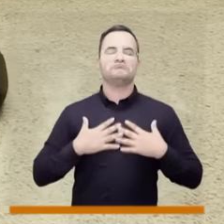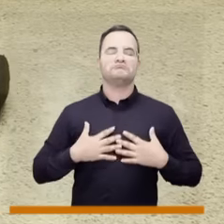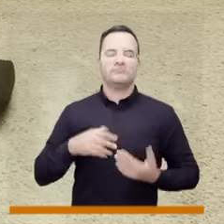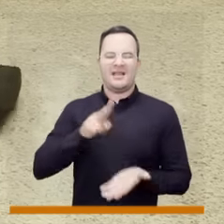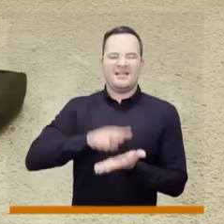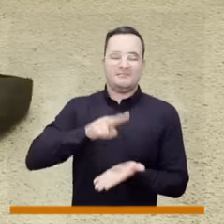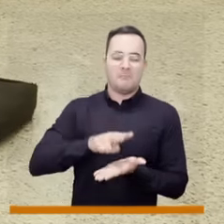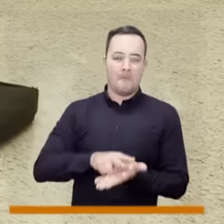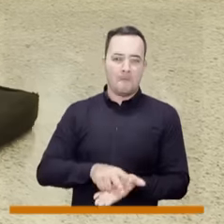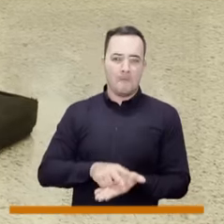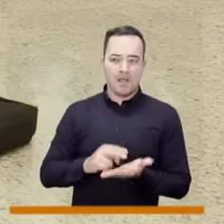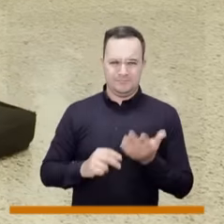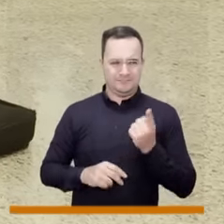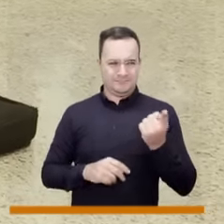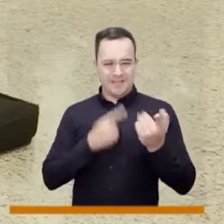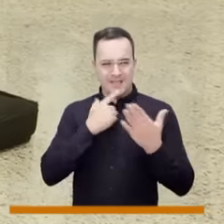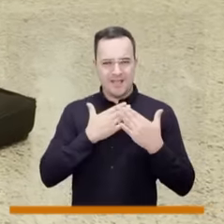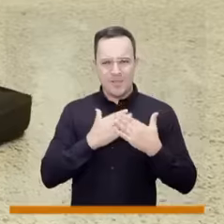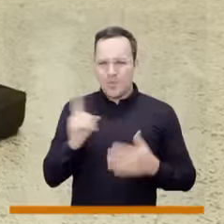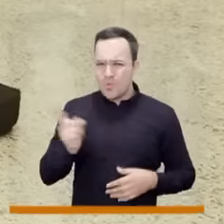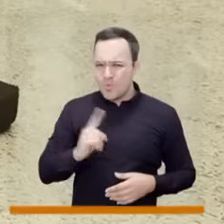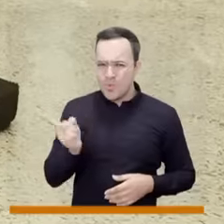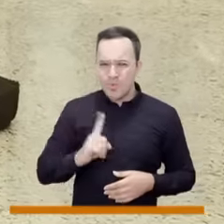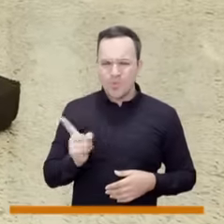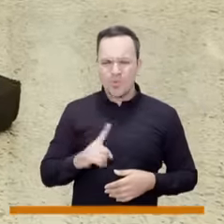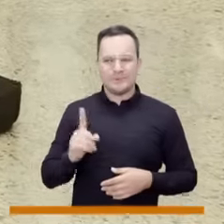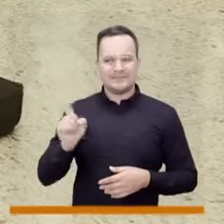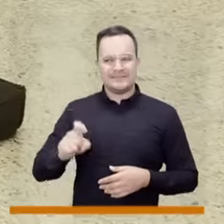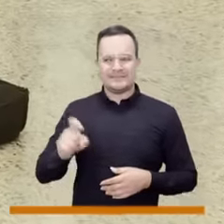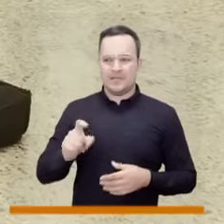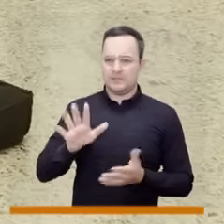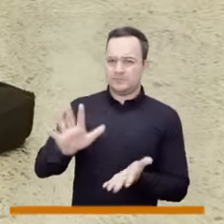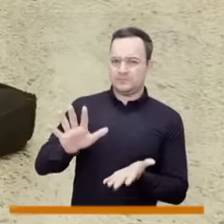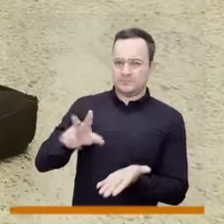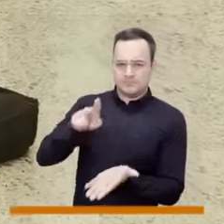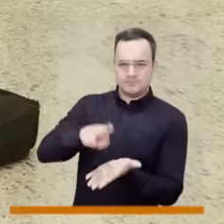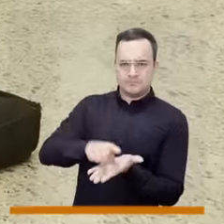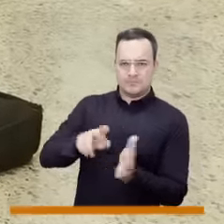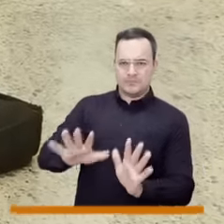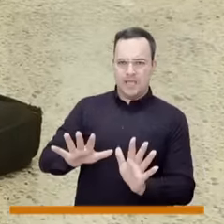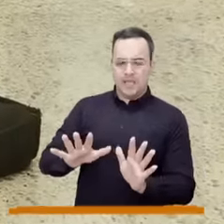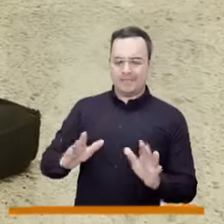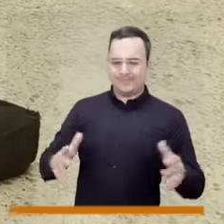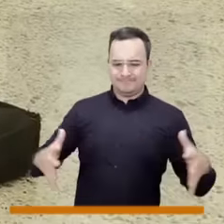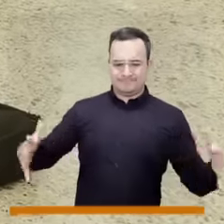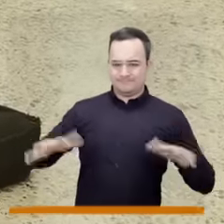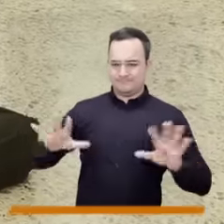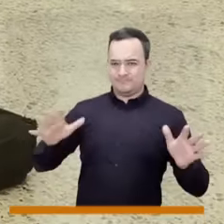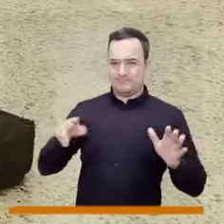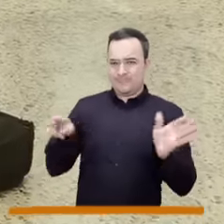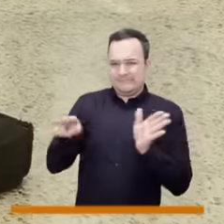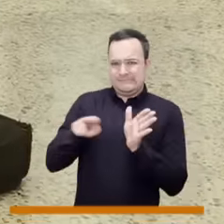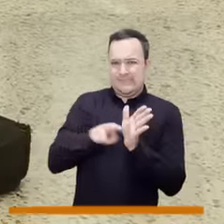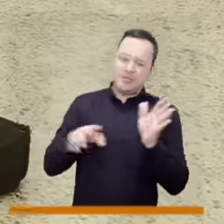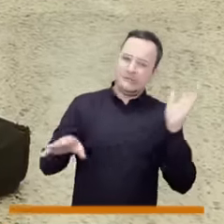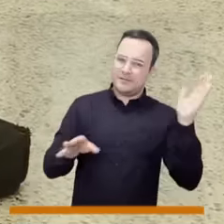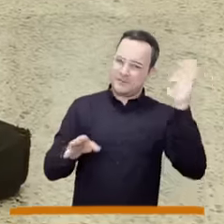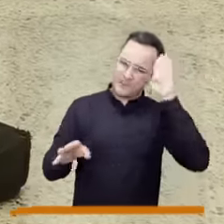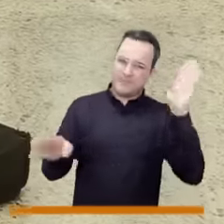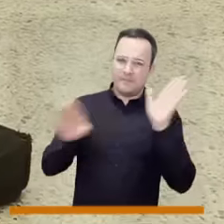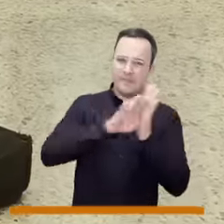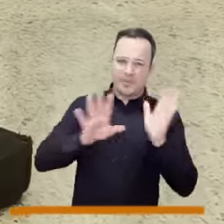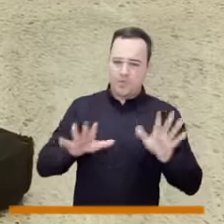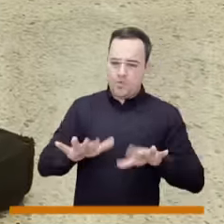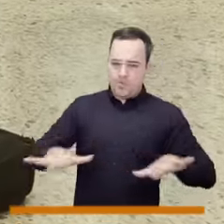que la persona deje de convulsionar, sino que lo único que se tiene que hacer es mantenerla en una muy buena posición, evitar que se